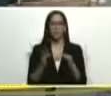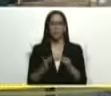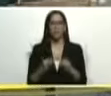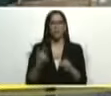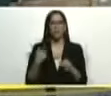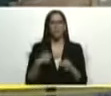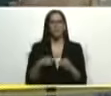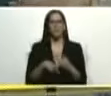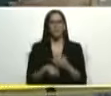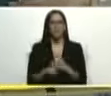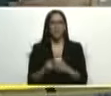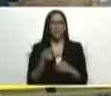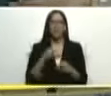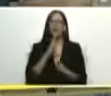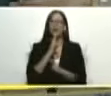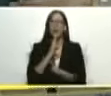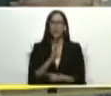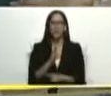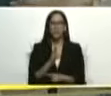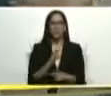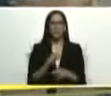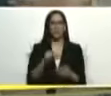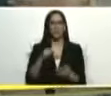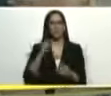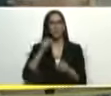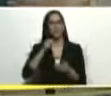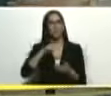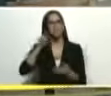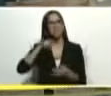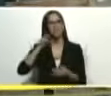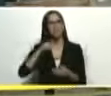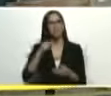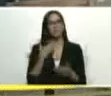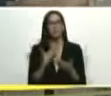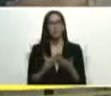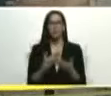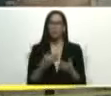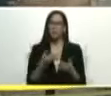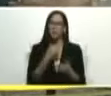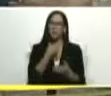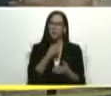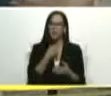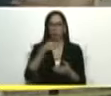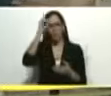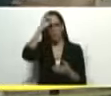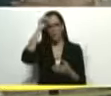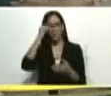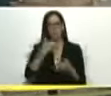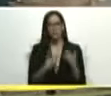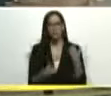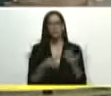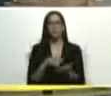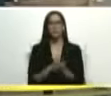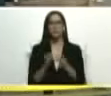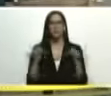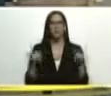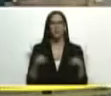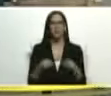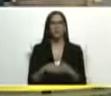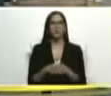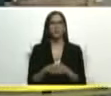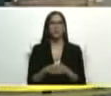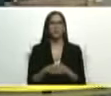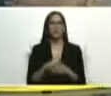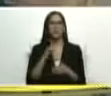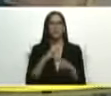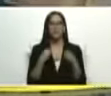a llegar y vamos a responder la petición mi presidente me gustaría que usted nos hiciera un comentario presidente en relación a esto de